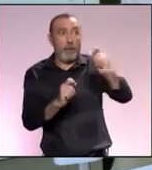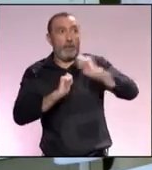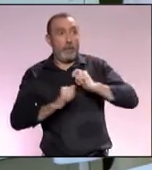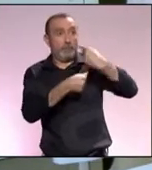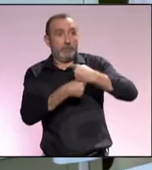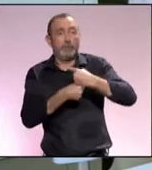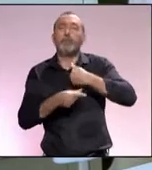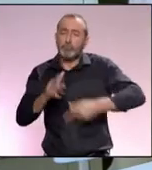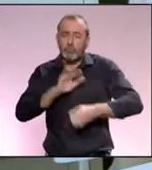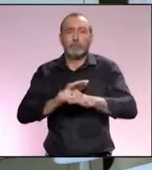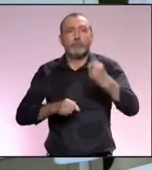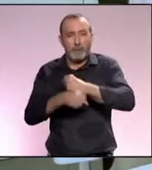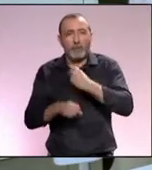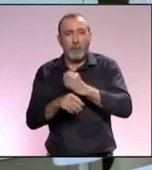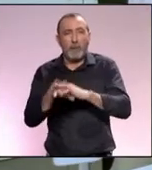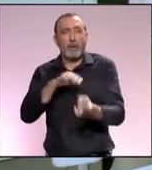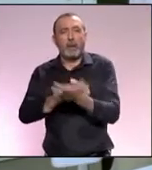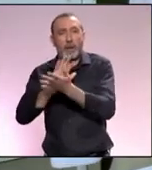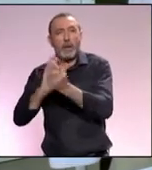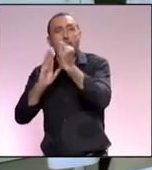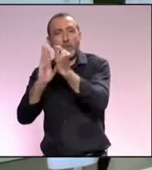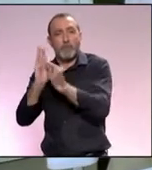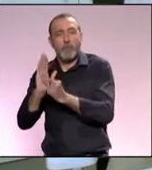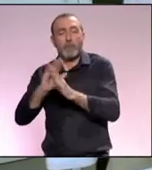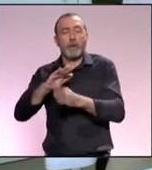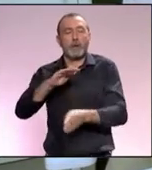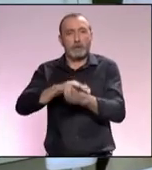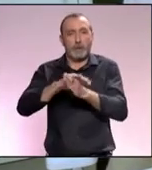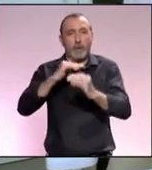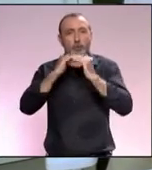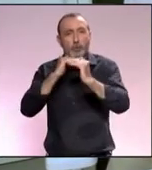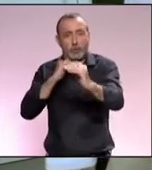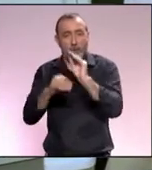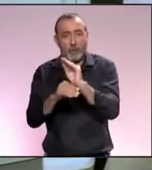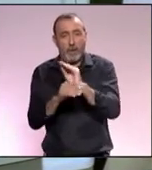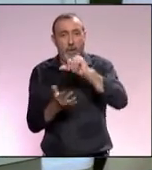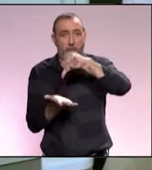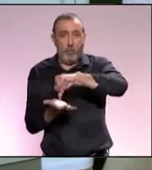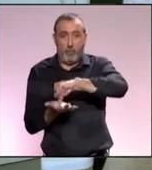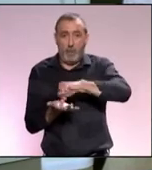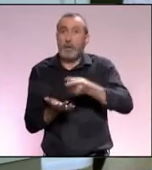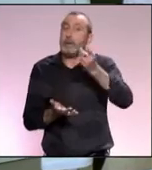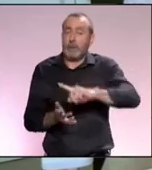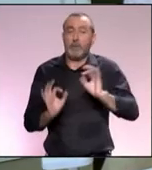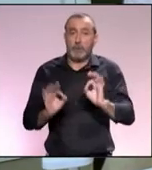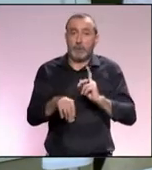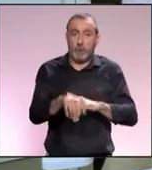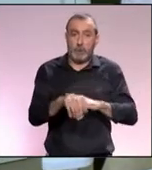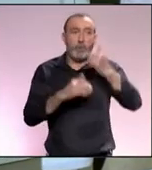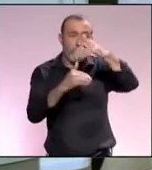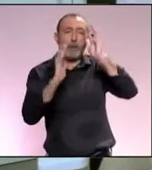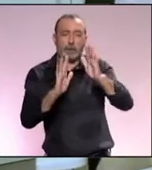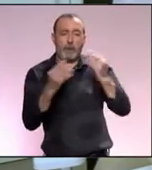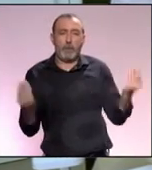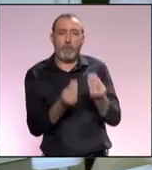trabajando en medidas que nos ayuden en nuestra sostenibilidad urbana y que, a su vez, podamos atender así